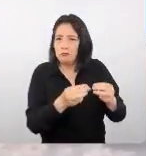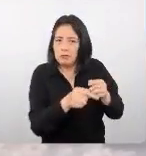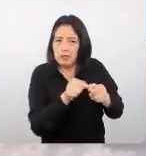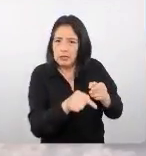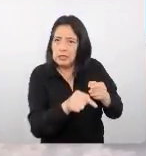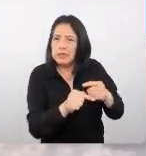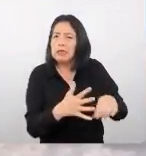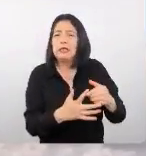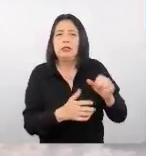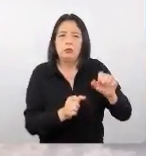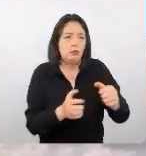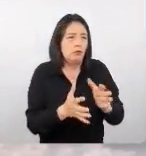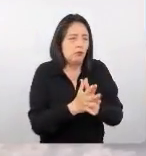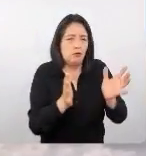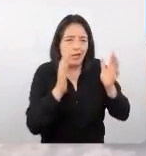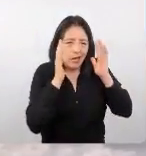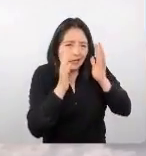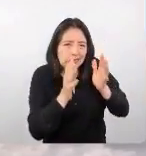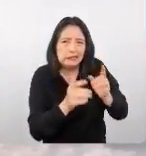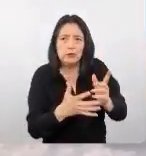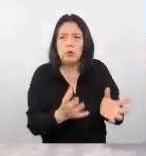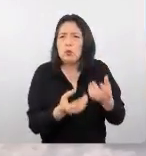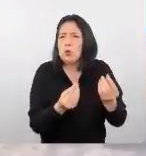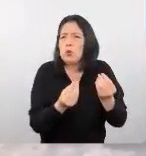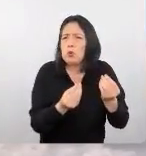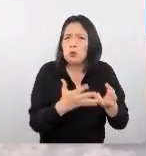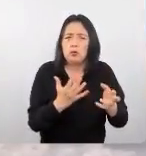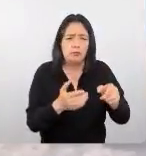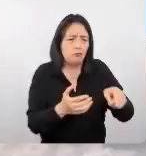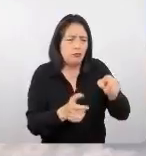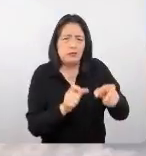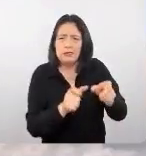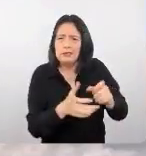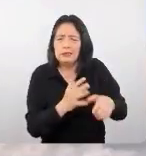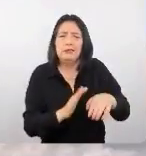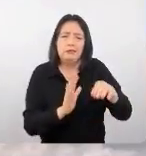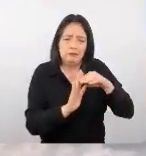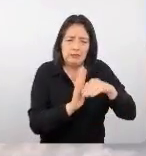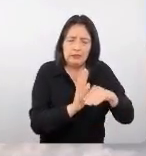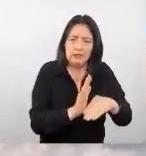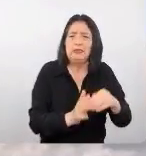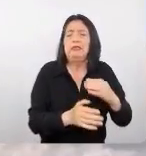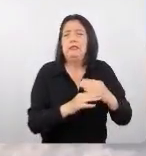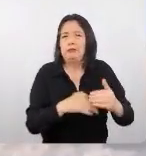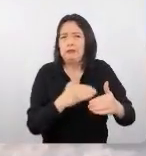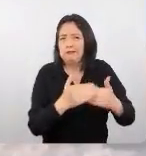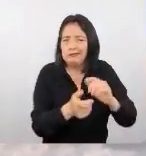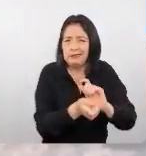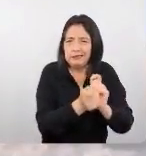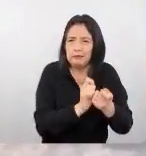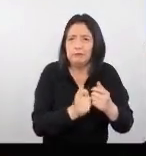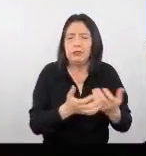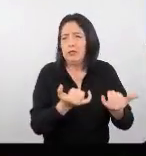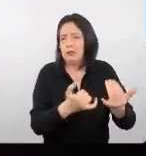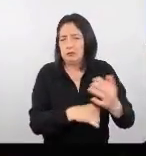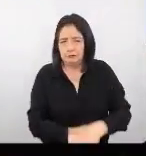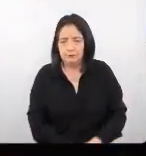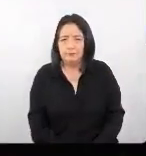importante que hay que estar atentos de cómo vayan a ir evolucionando estas restricciones que actualmente se presentan en el mercado.